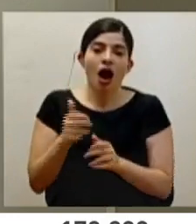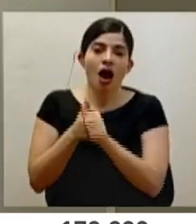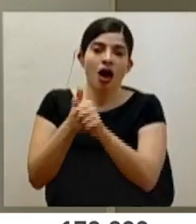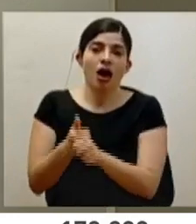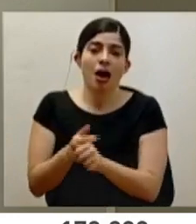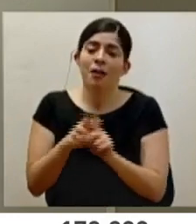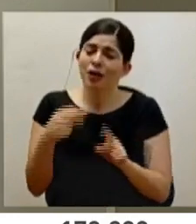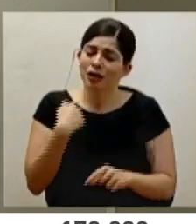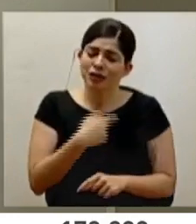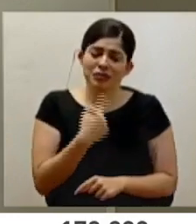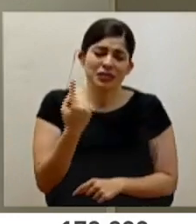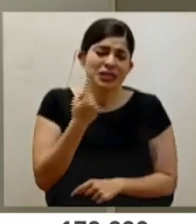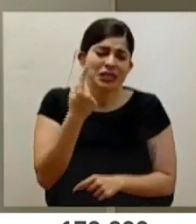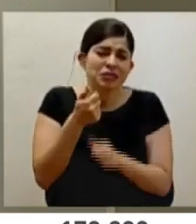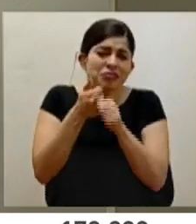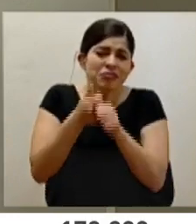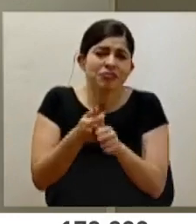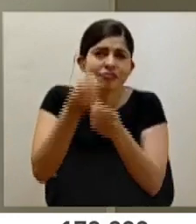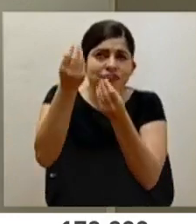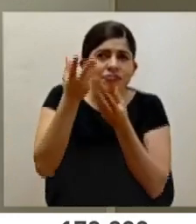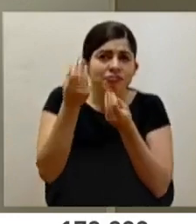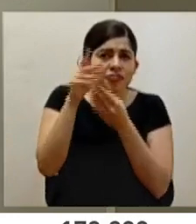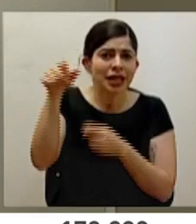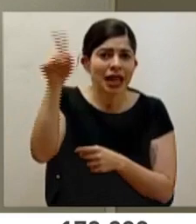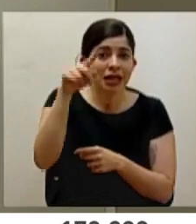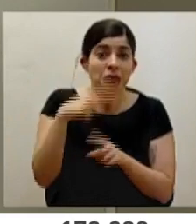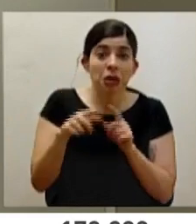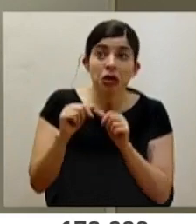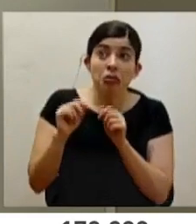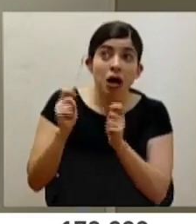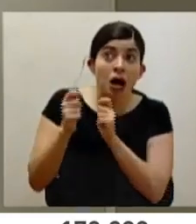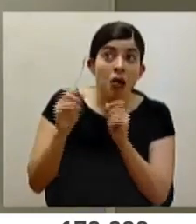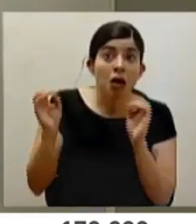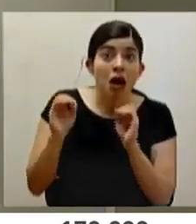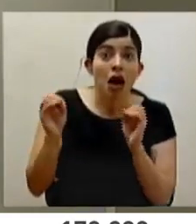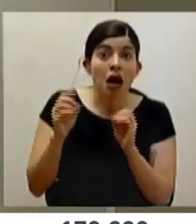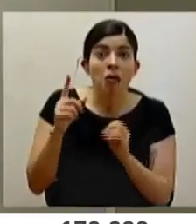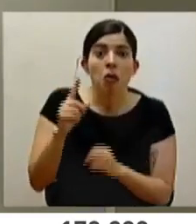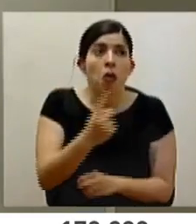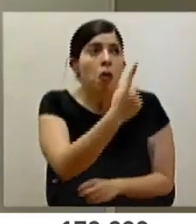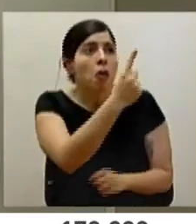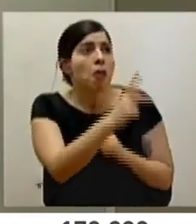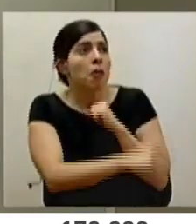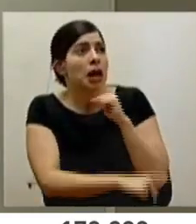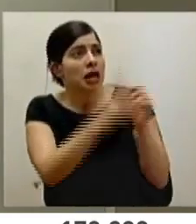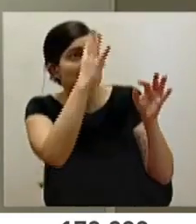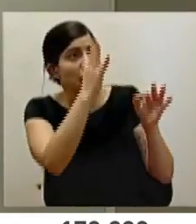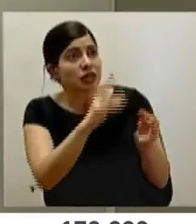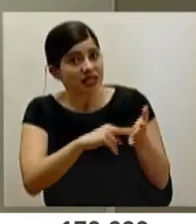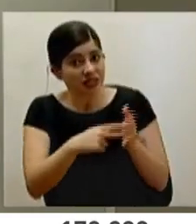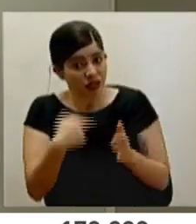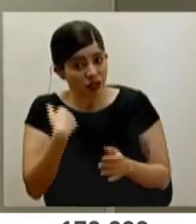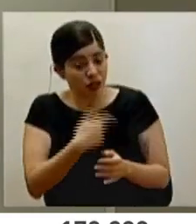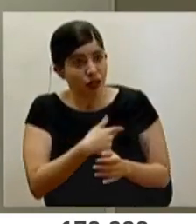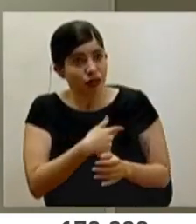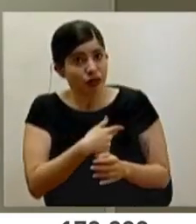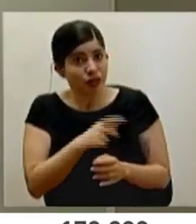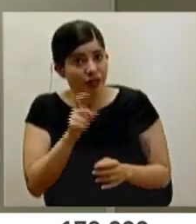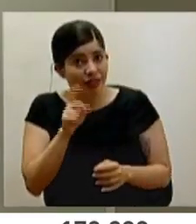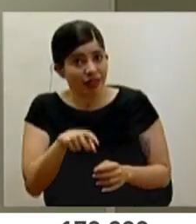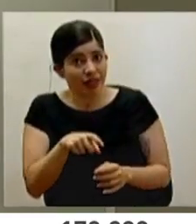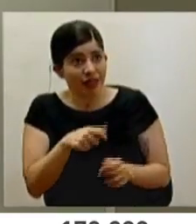estaremos siempre al tanto de las indicaciones, pero mientras estas no varíen, solamente porque un país tome una decisión, no significa que ya tengamos nosotros que